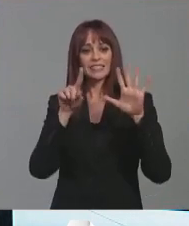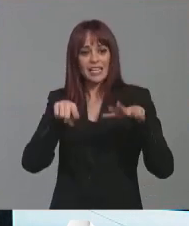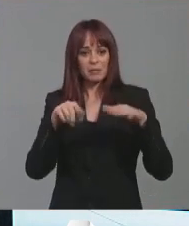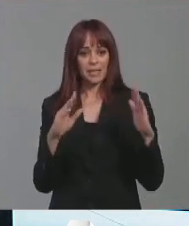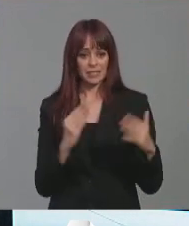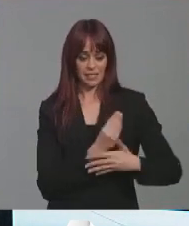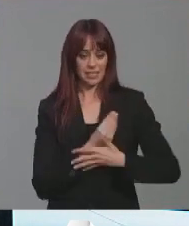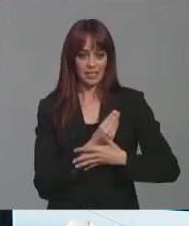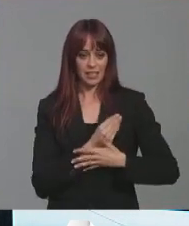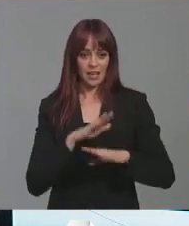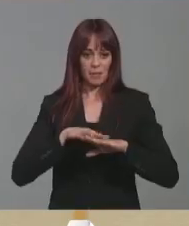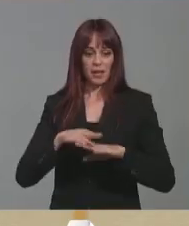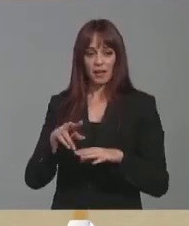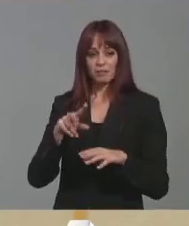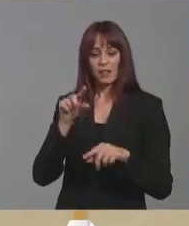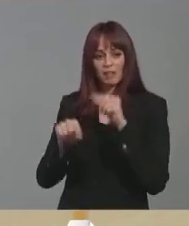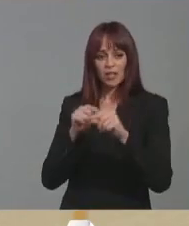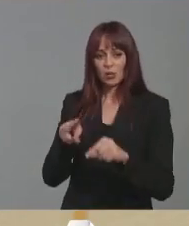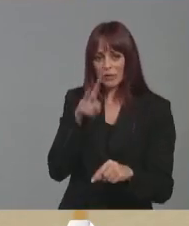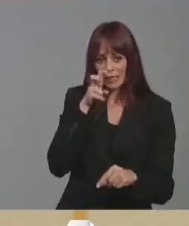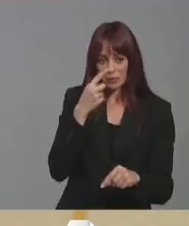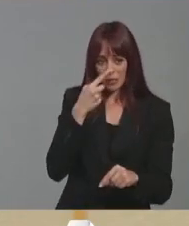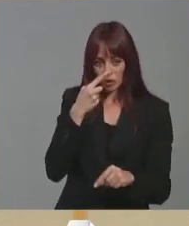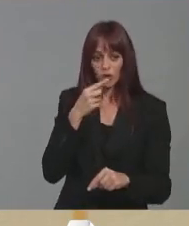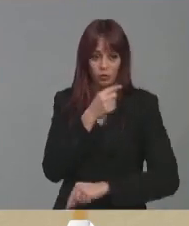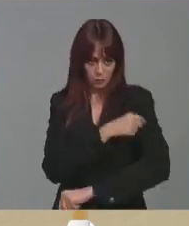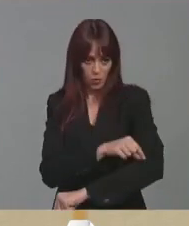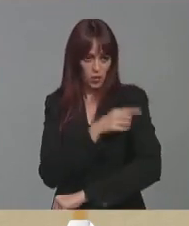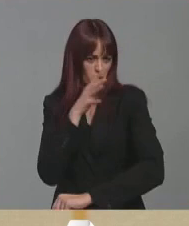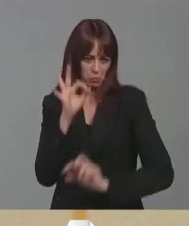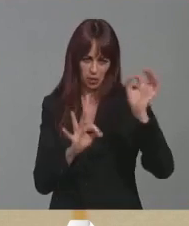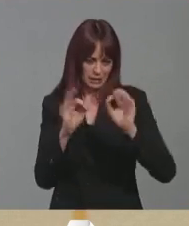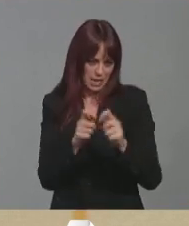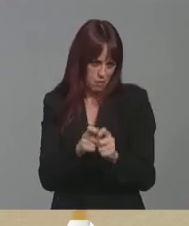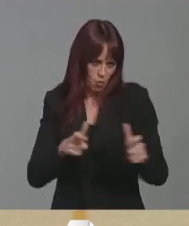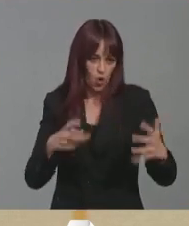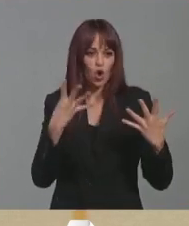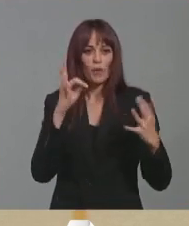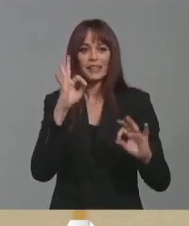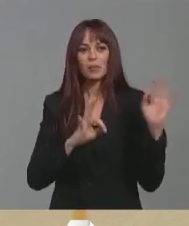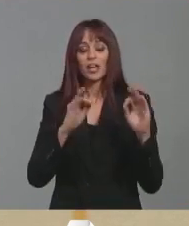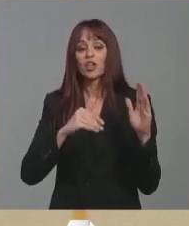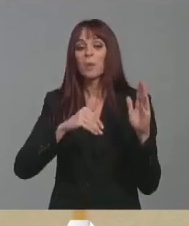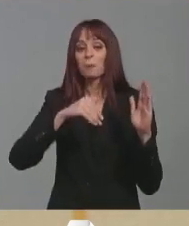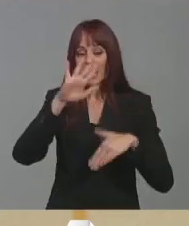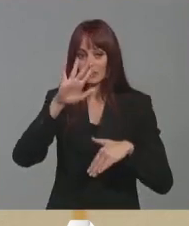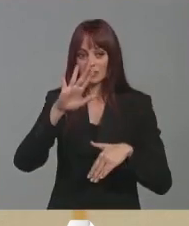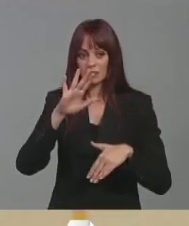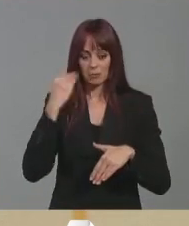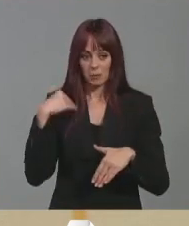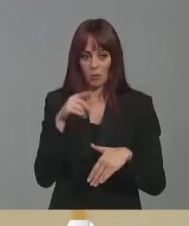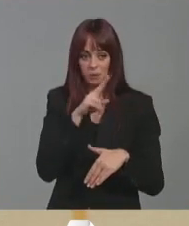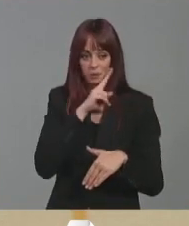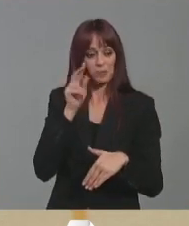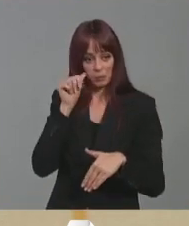inmunización frente al virus respiratorio sincitial y cuyos porcentajes son altísimos, superan el 90% tanto en las maternidades